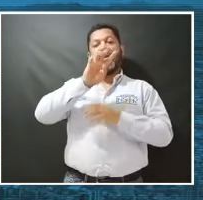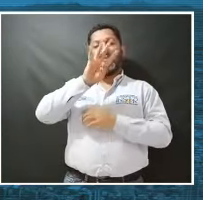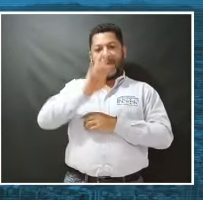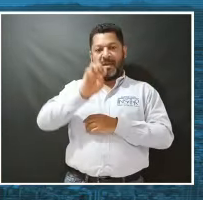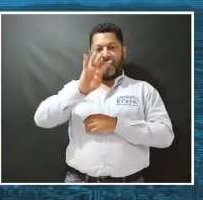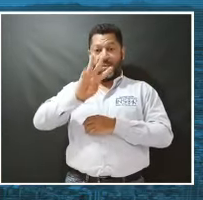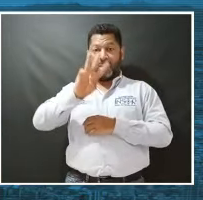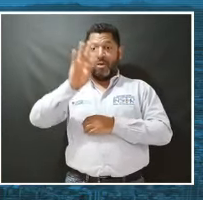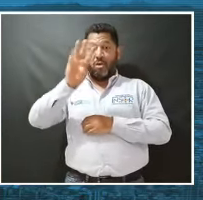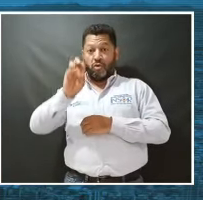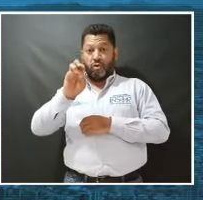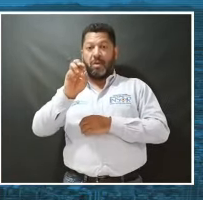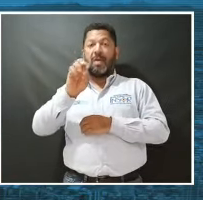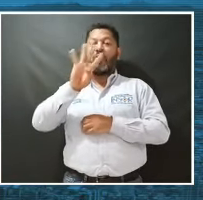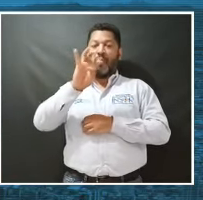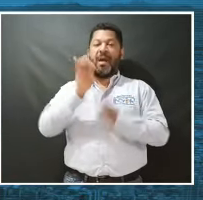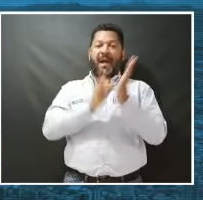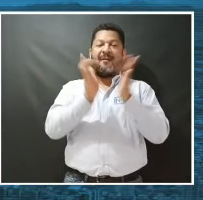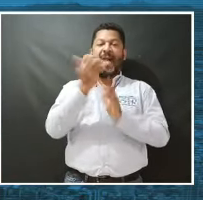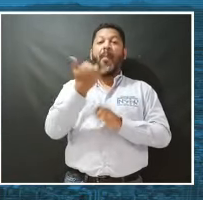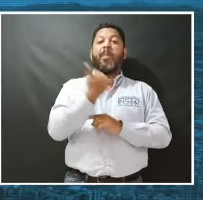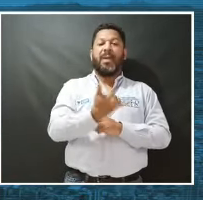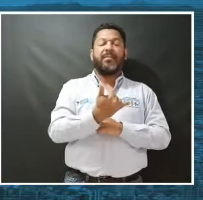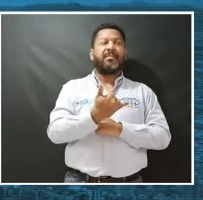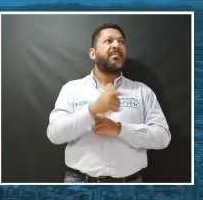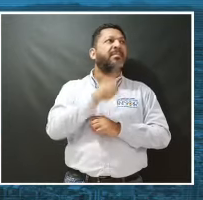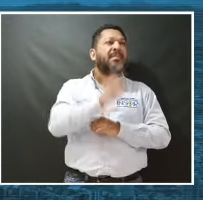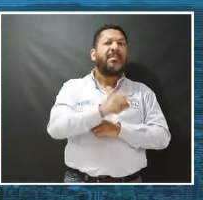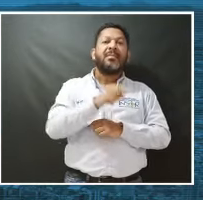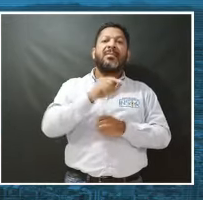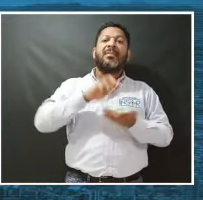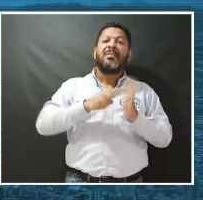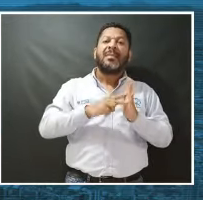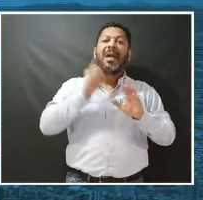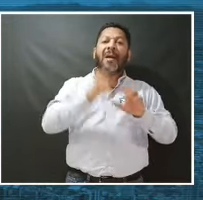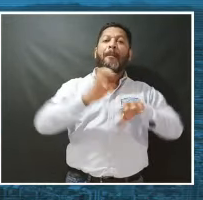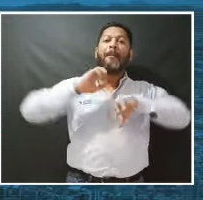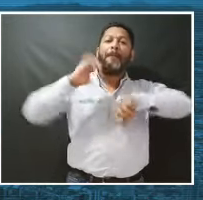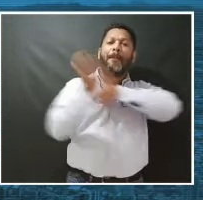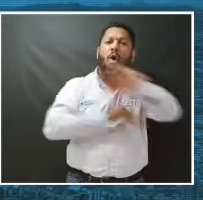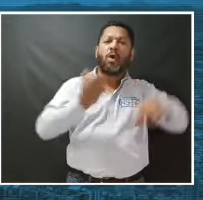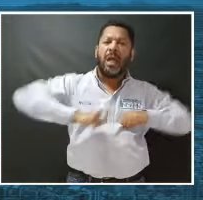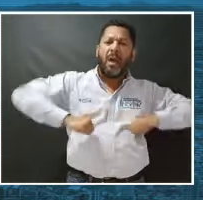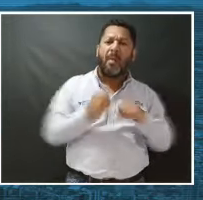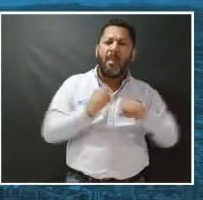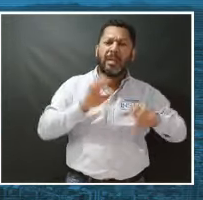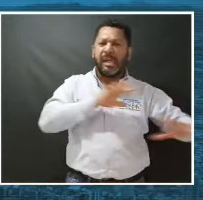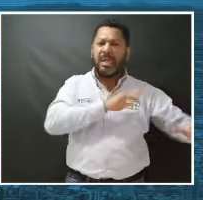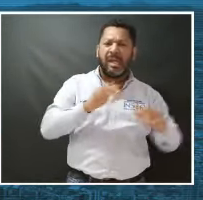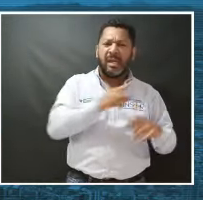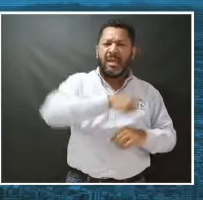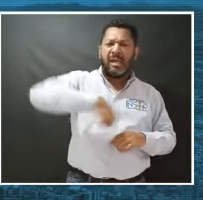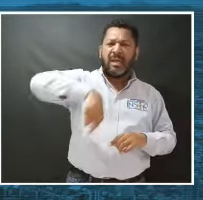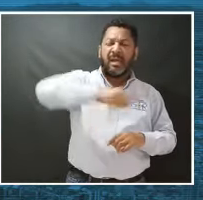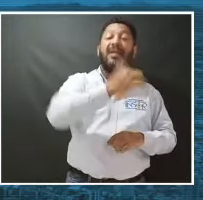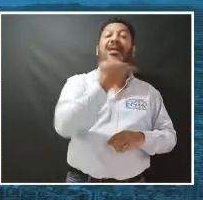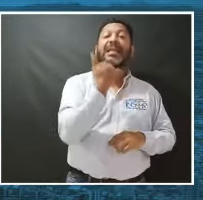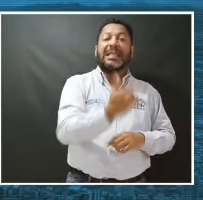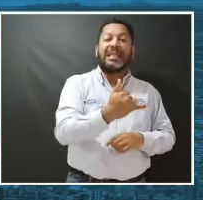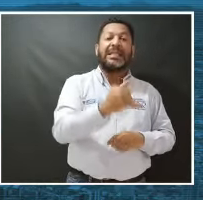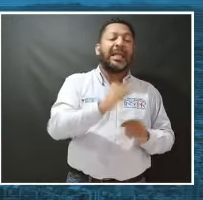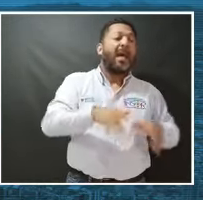este sitio, para 1948, el 9 de abril de 1948, se produce el evento conocido como el Bogotazo